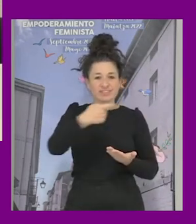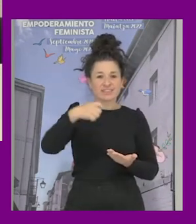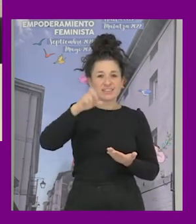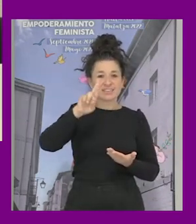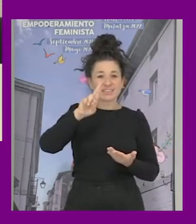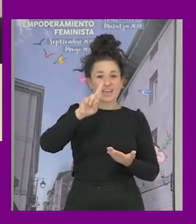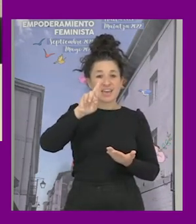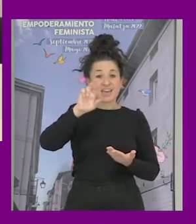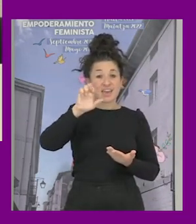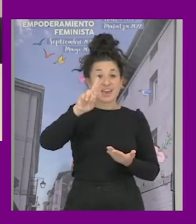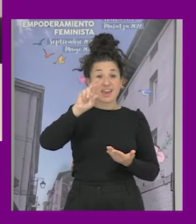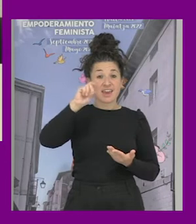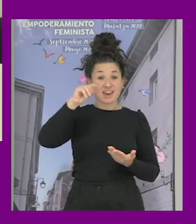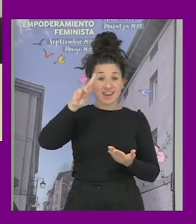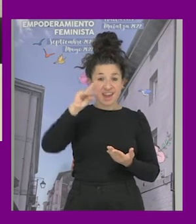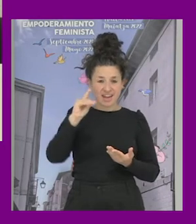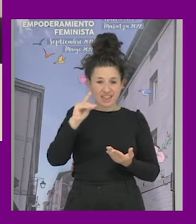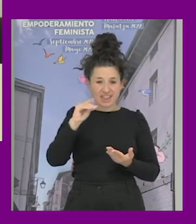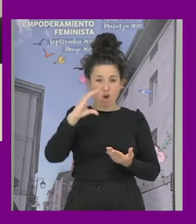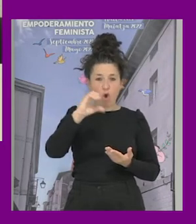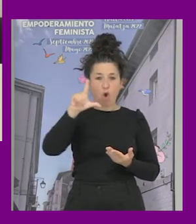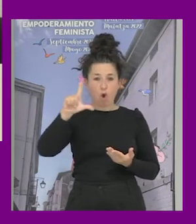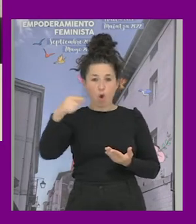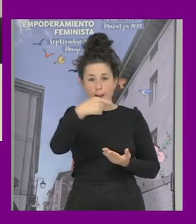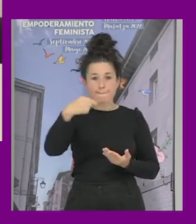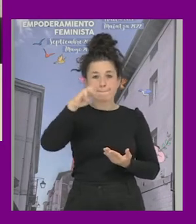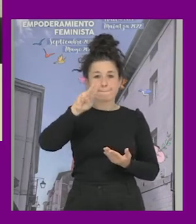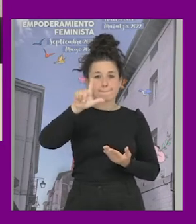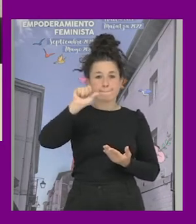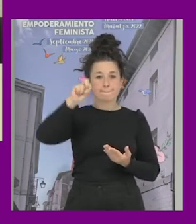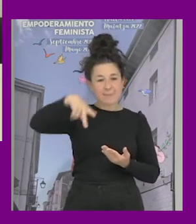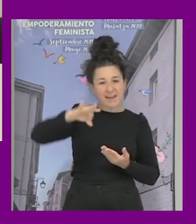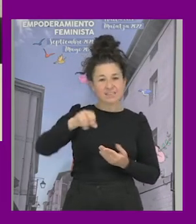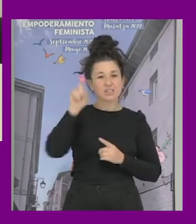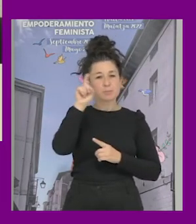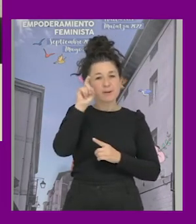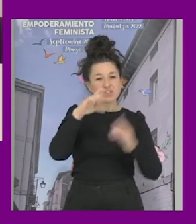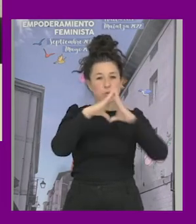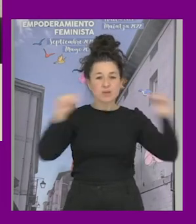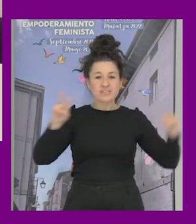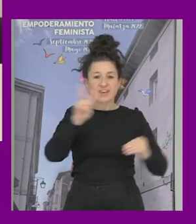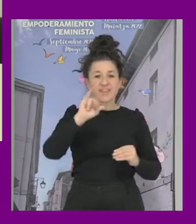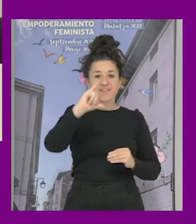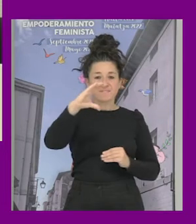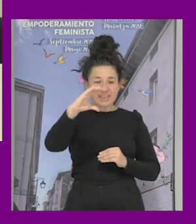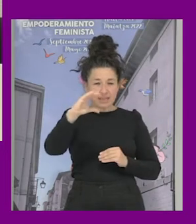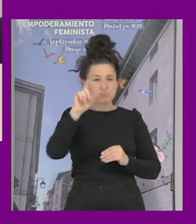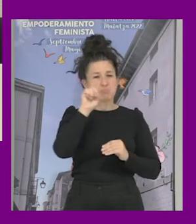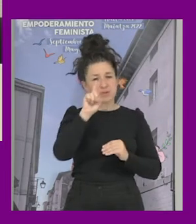planas gerard es profesor de la universidad de vic y aparte de